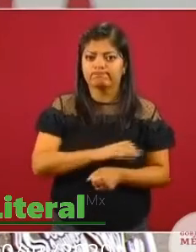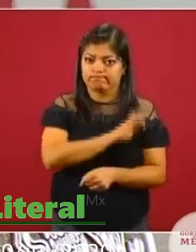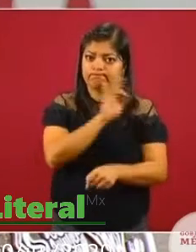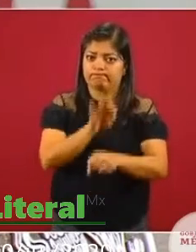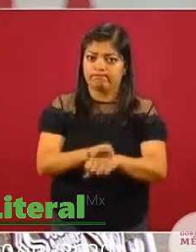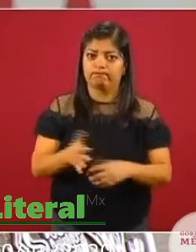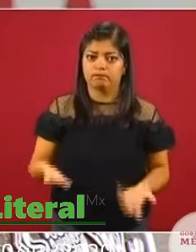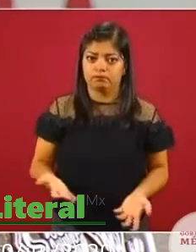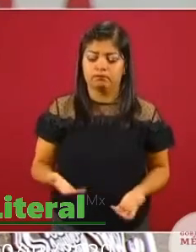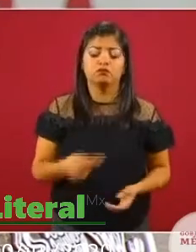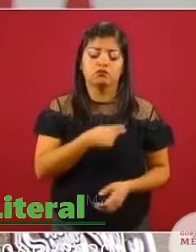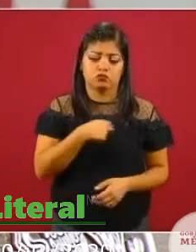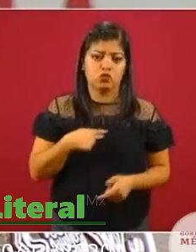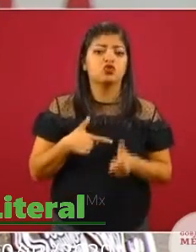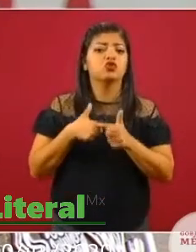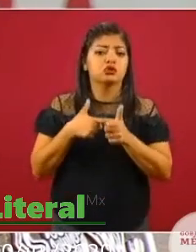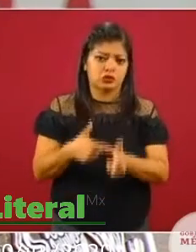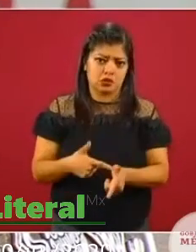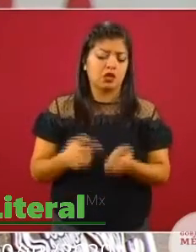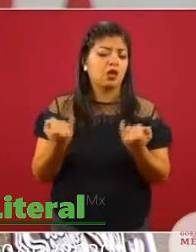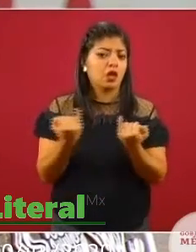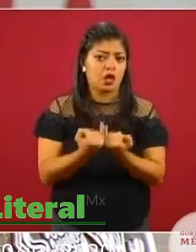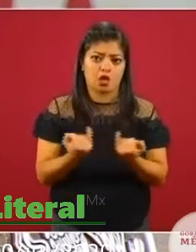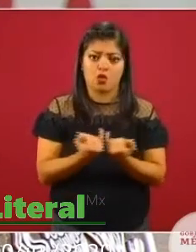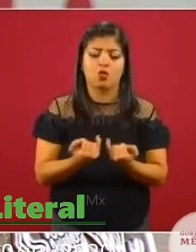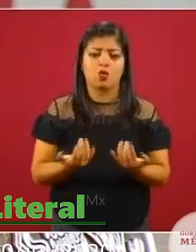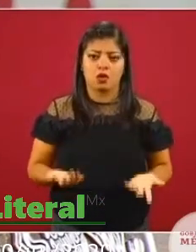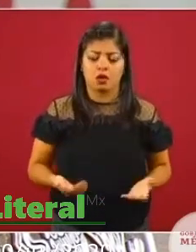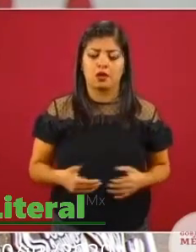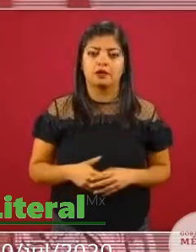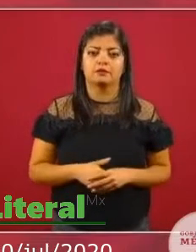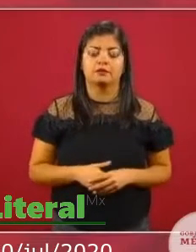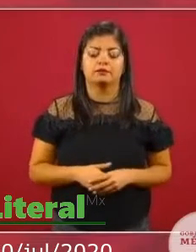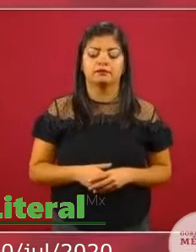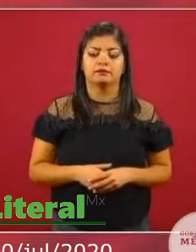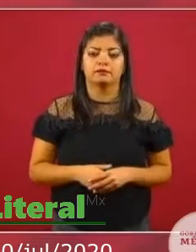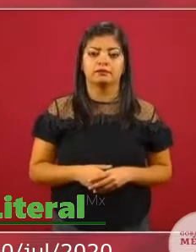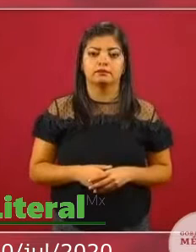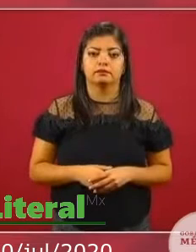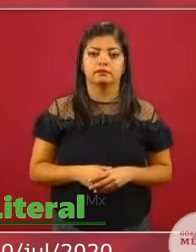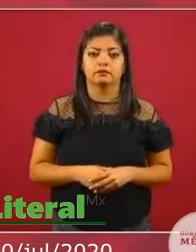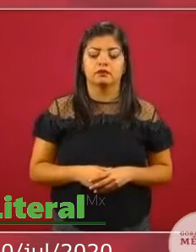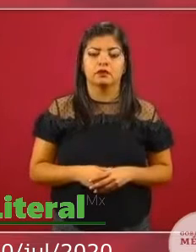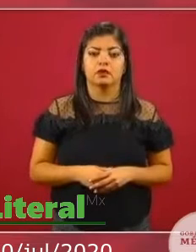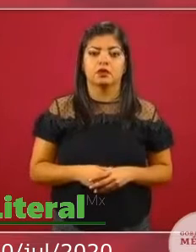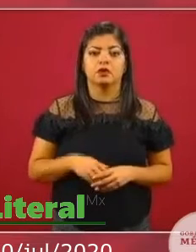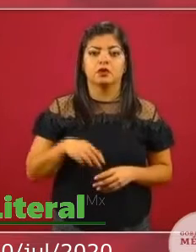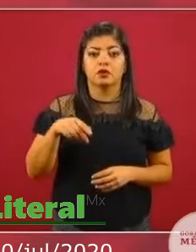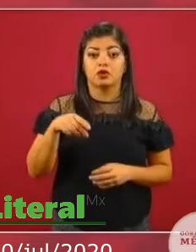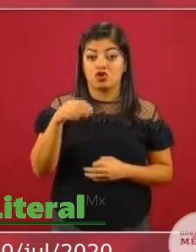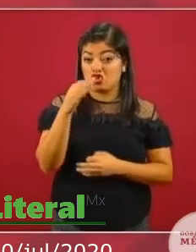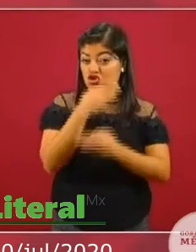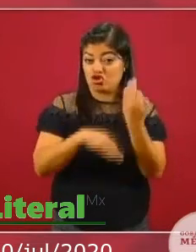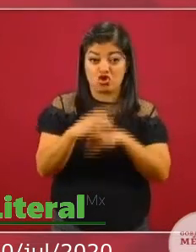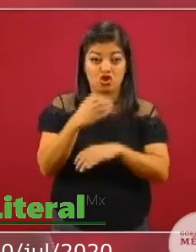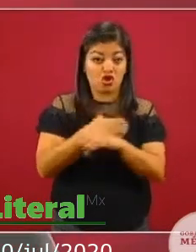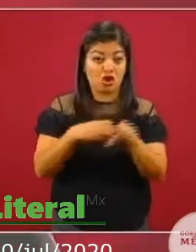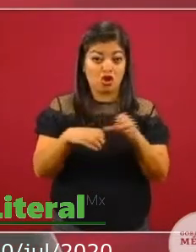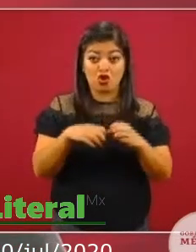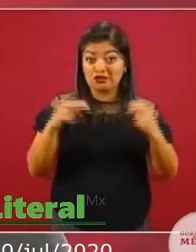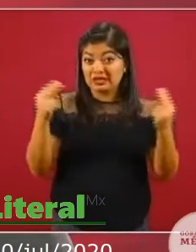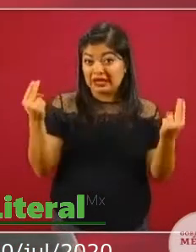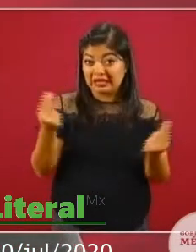vamos a seguir haciendo. Y todo lo que se necesite, todo lo que se